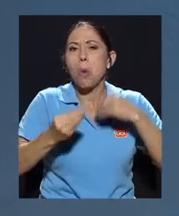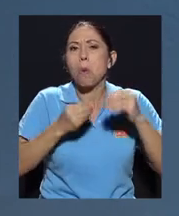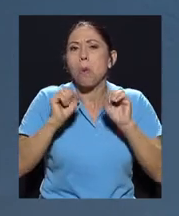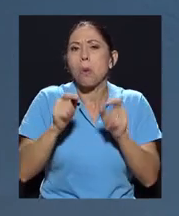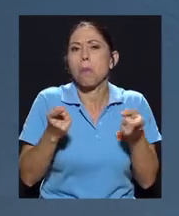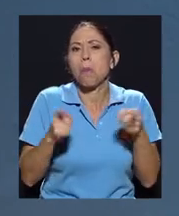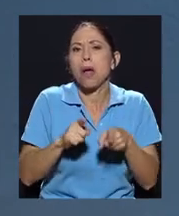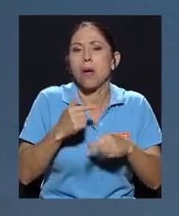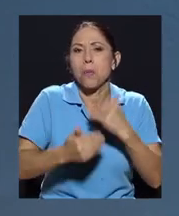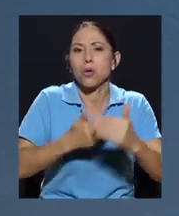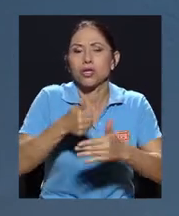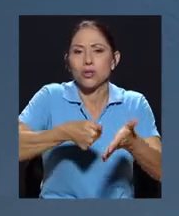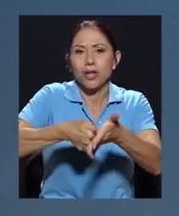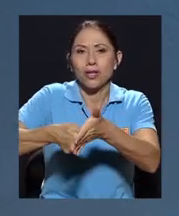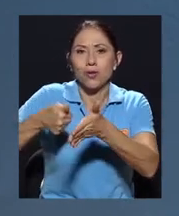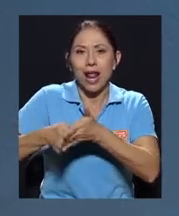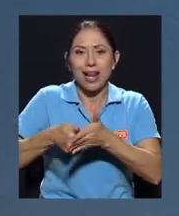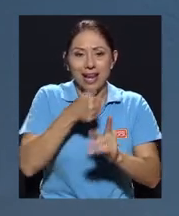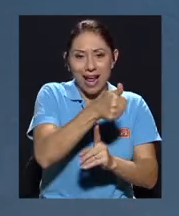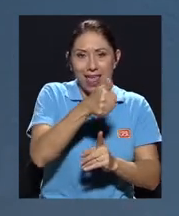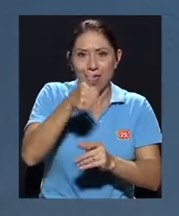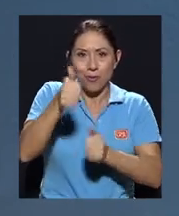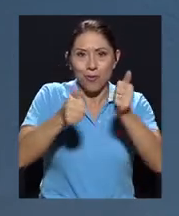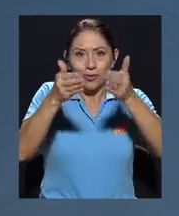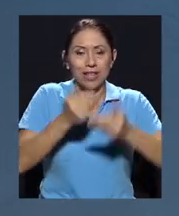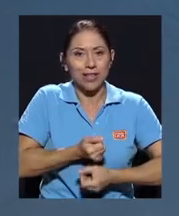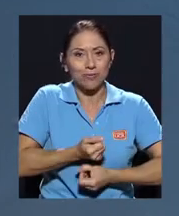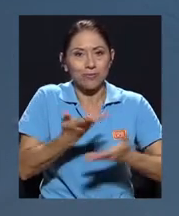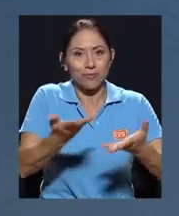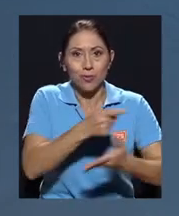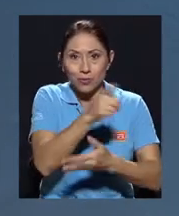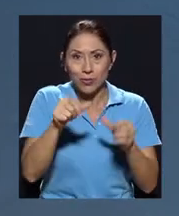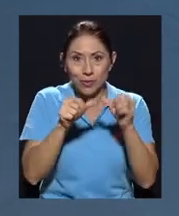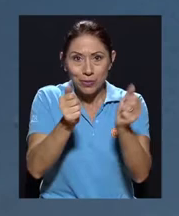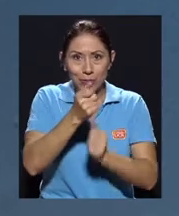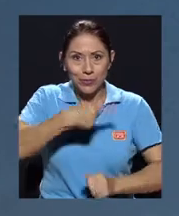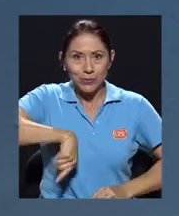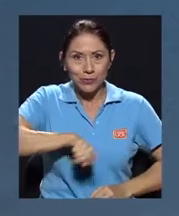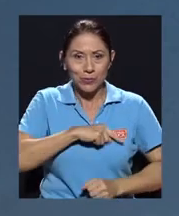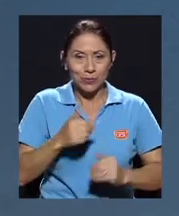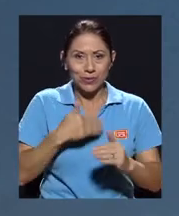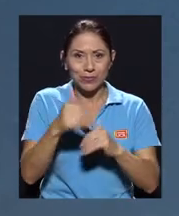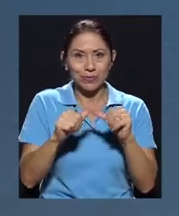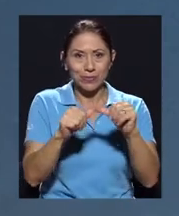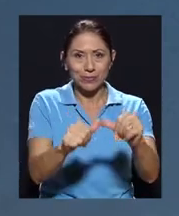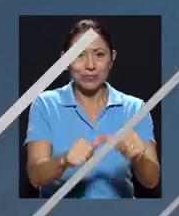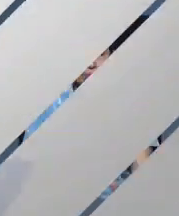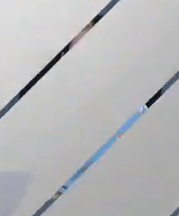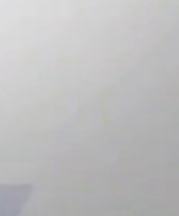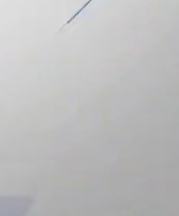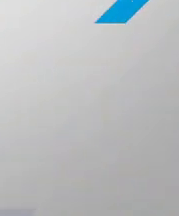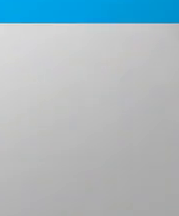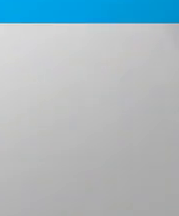electoral las expresiones de cada uno de los candidatos. Así que no se despegue, siga con nosotros, que ya venimos con más datos.